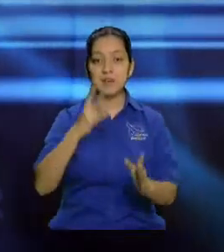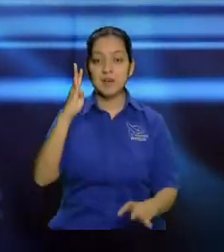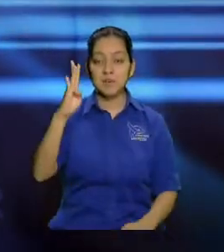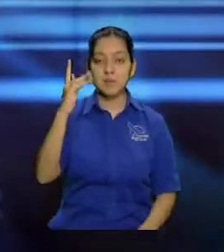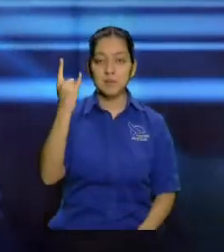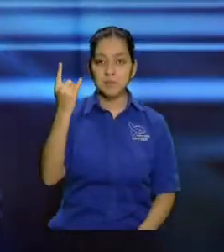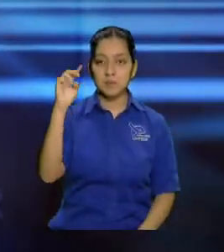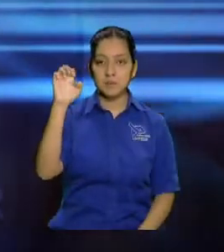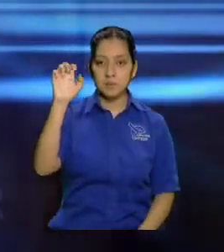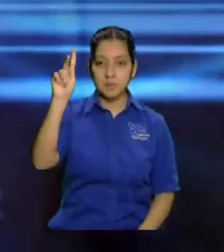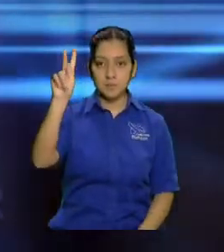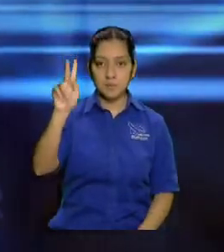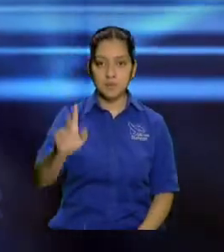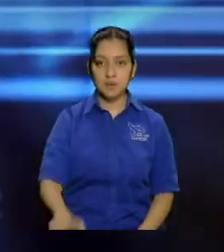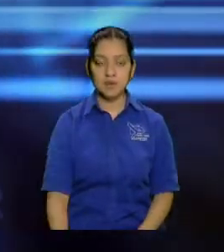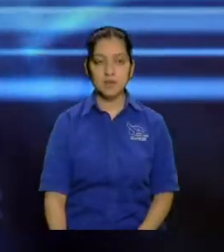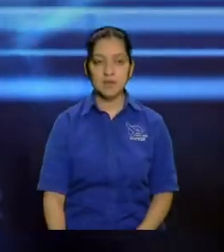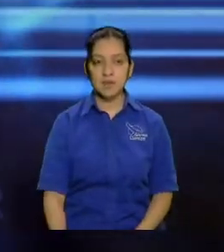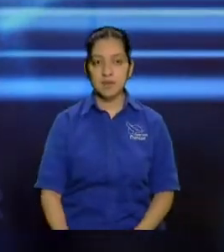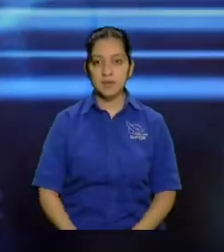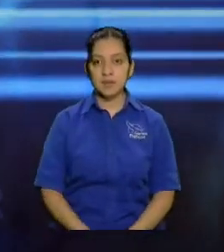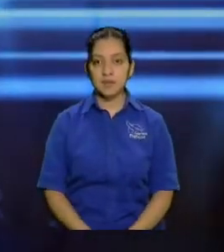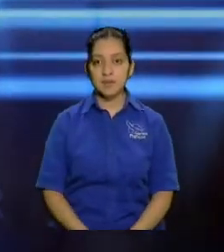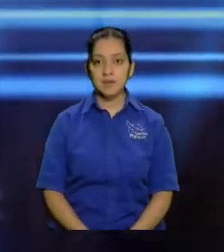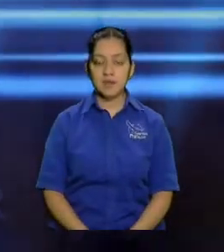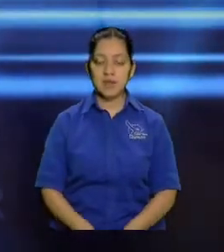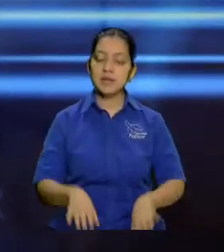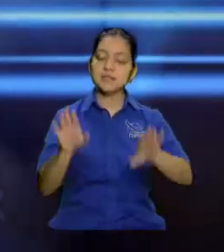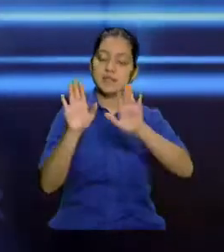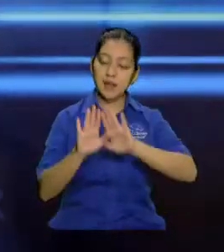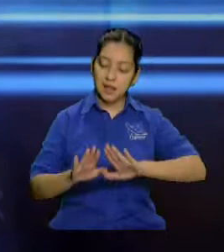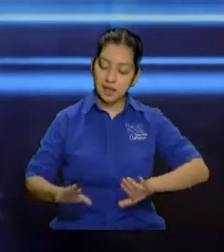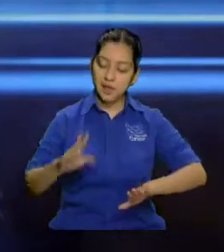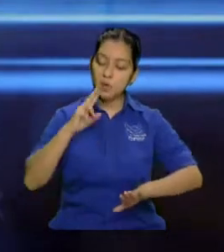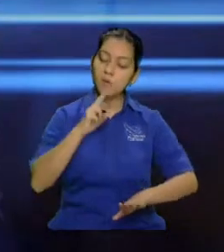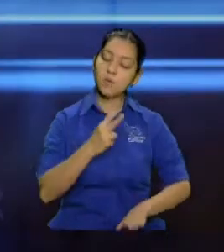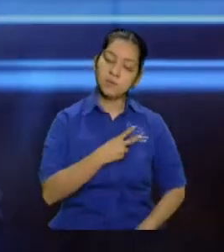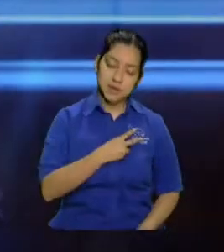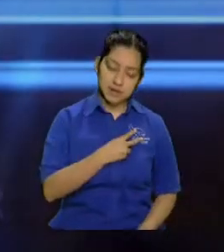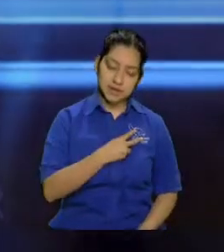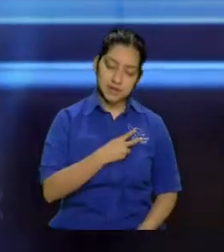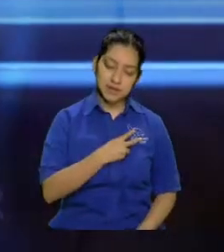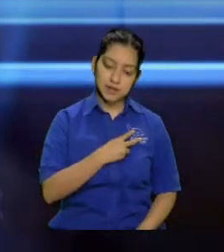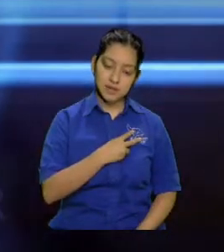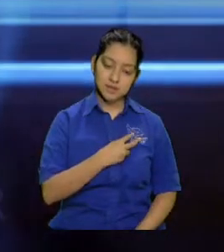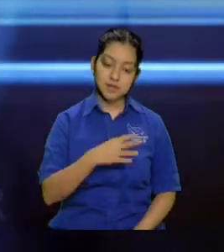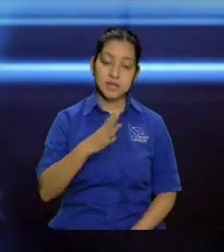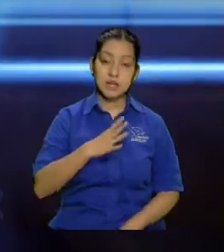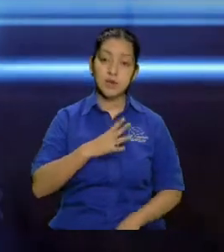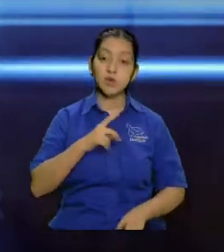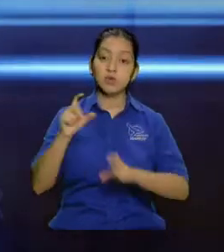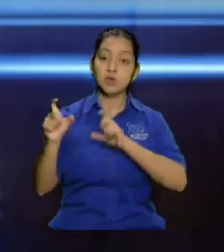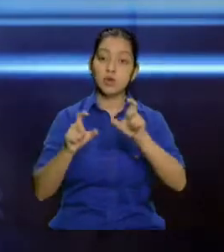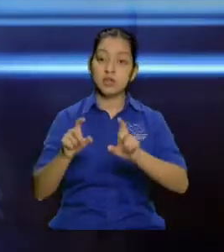pero cálmese, ya no vamos a decir nada más, solo que el buey es manso y es templado, tiene dominio propio.